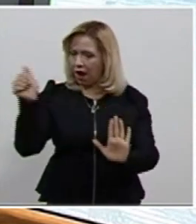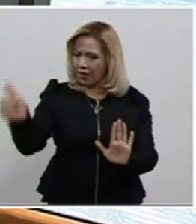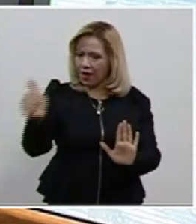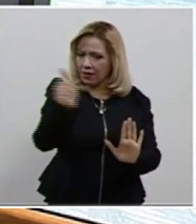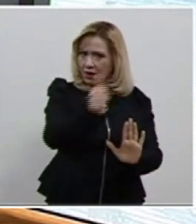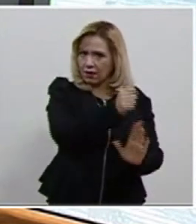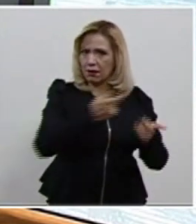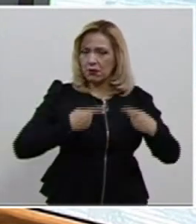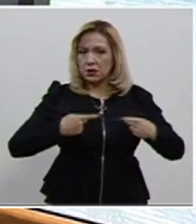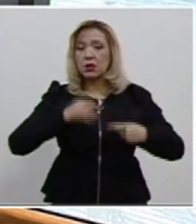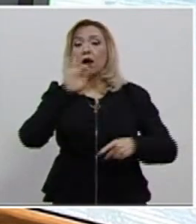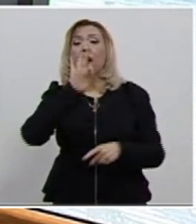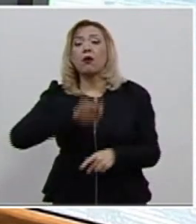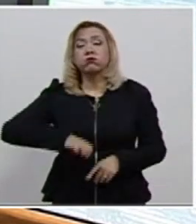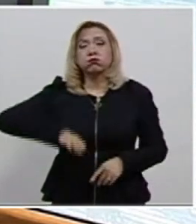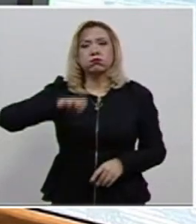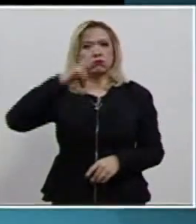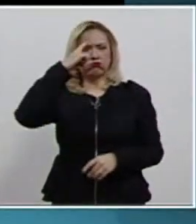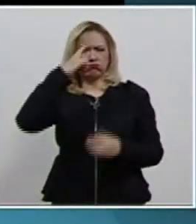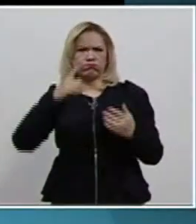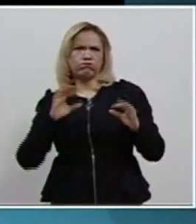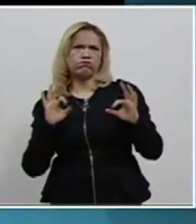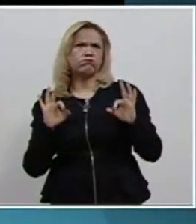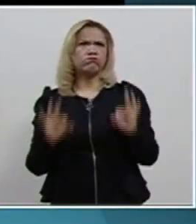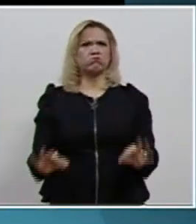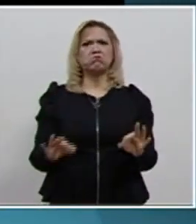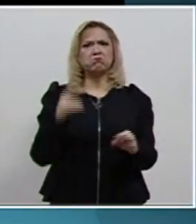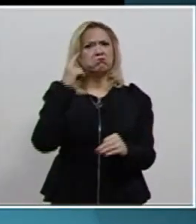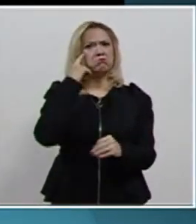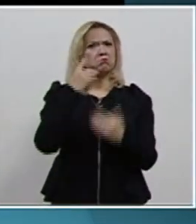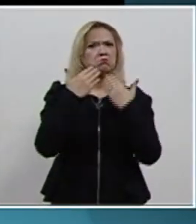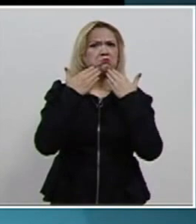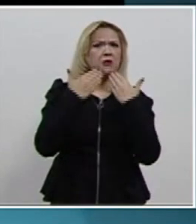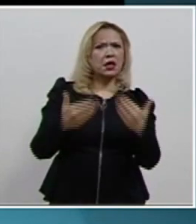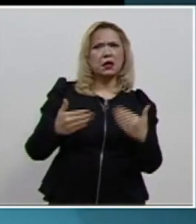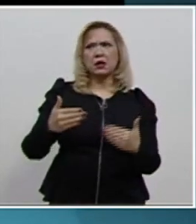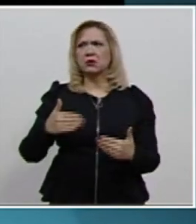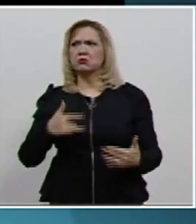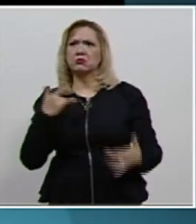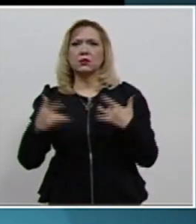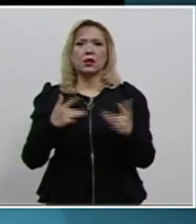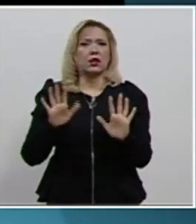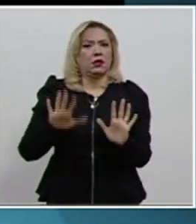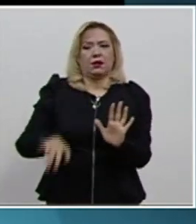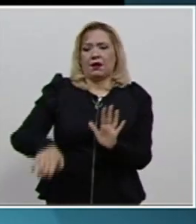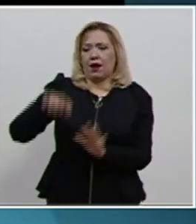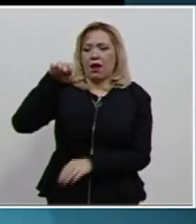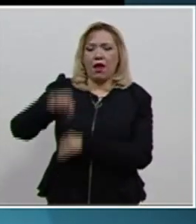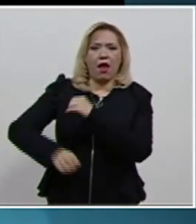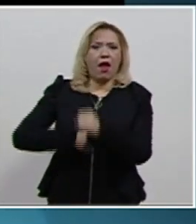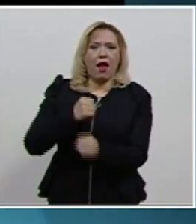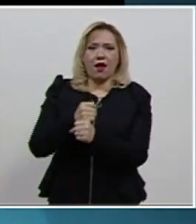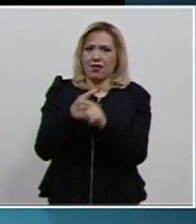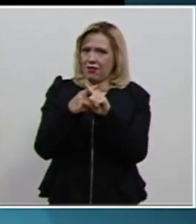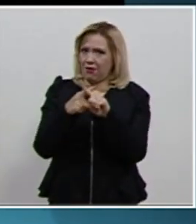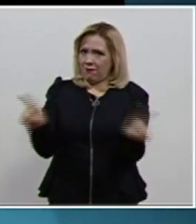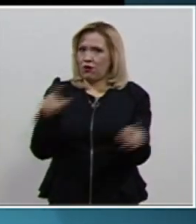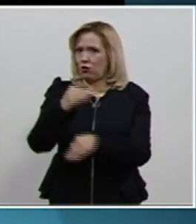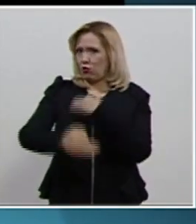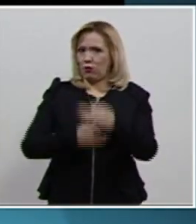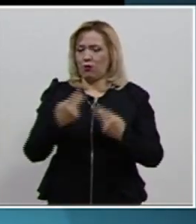justamente esa es la finalidad de la adopción de una perspectiva del envejecimiento, pues ahí está el criterio